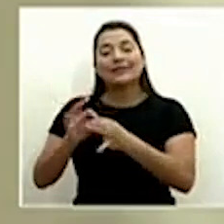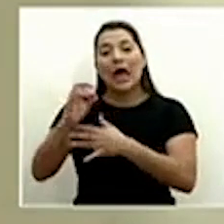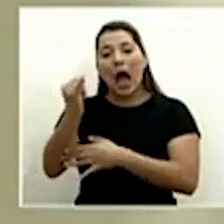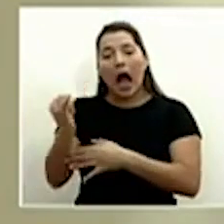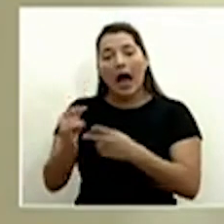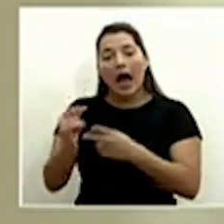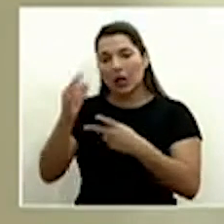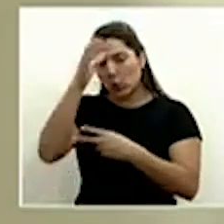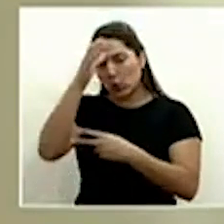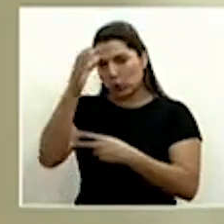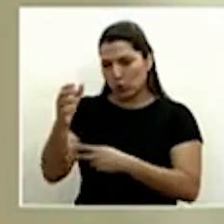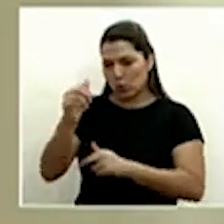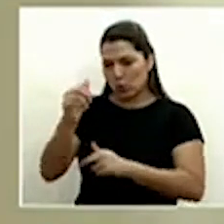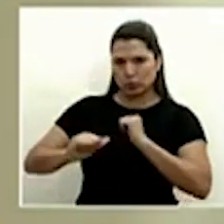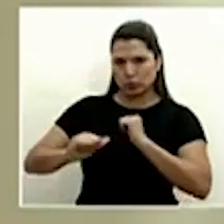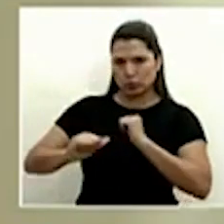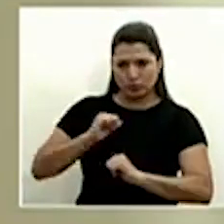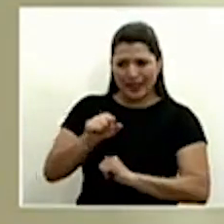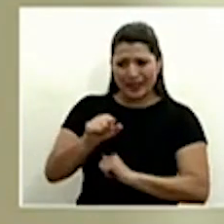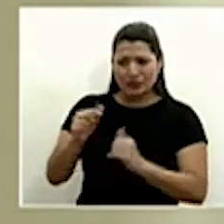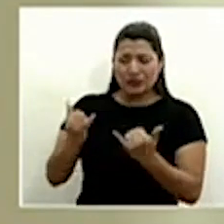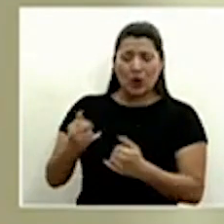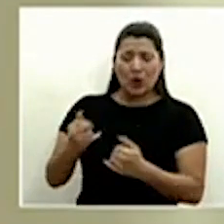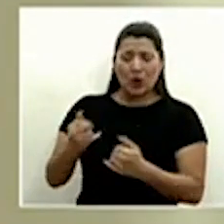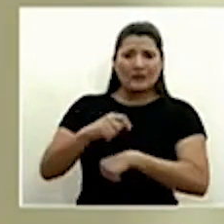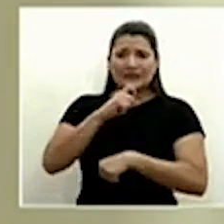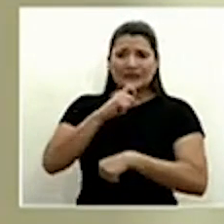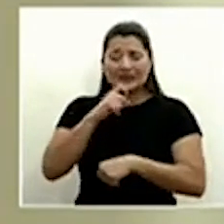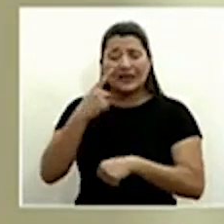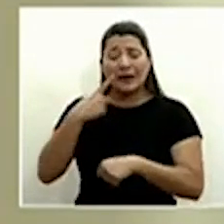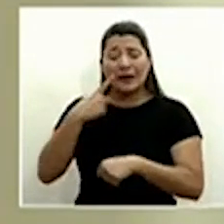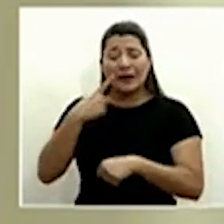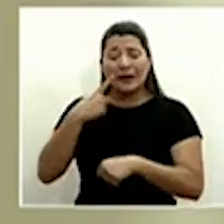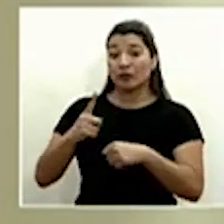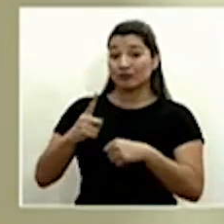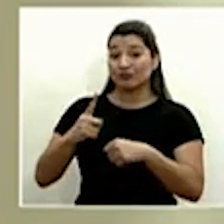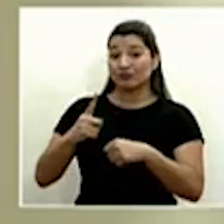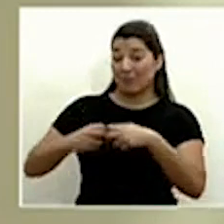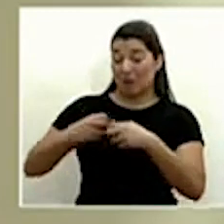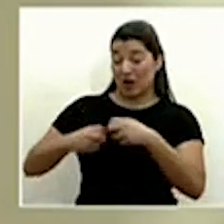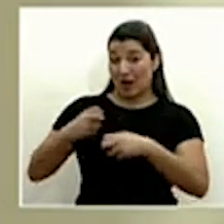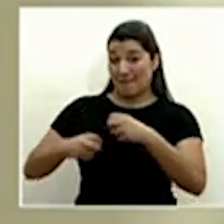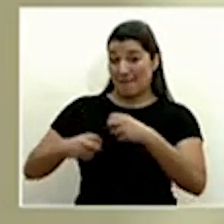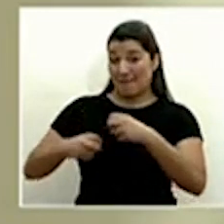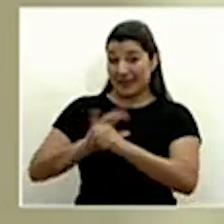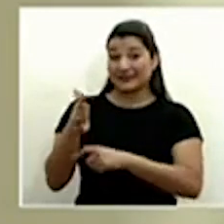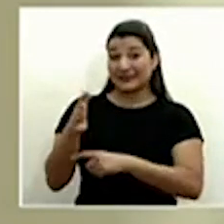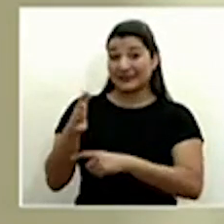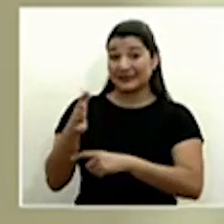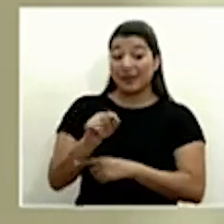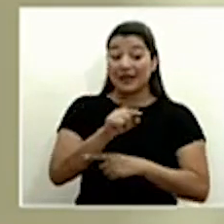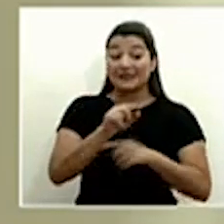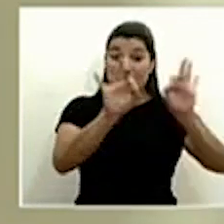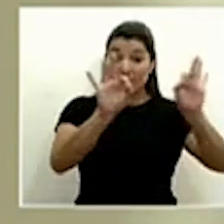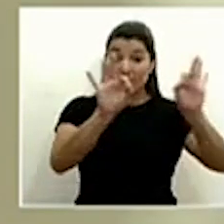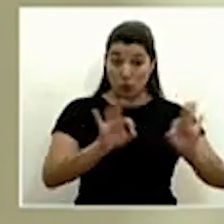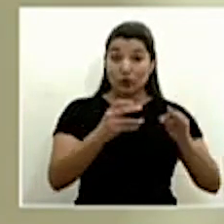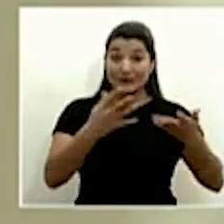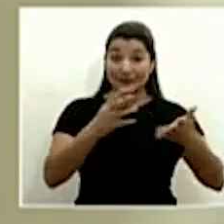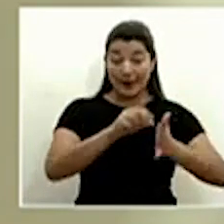vulnerabilidad económica por la crisis del COVID-19. Este formulario está disponible desde ya en el link www